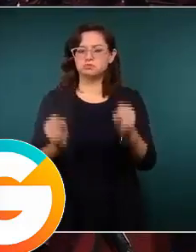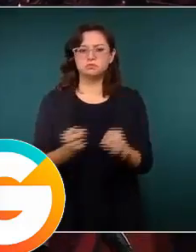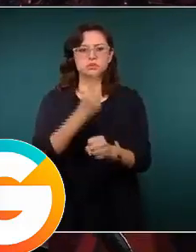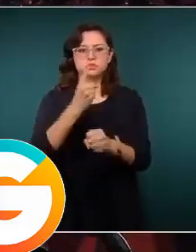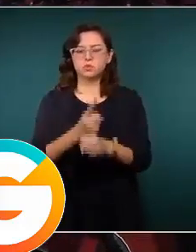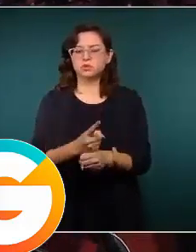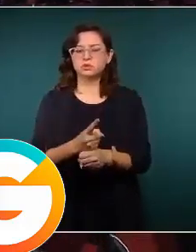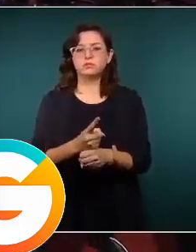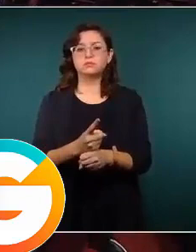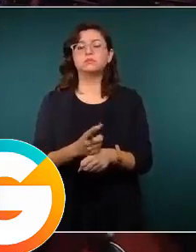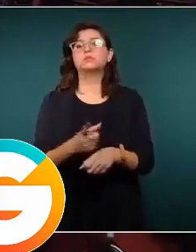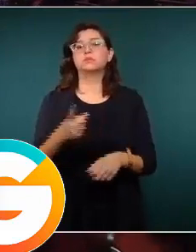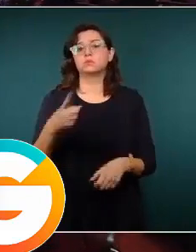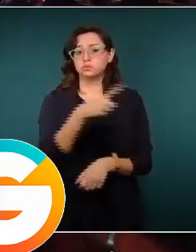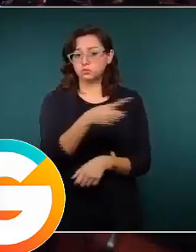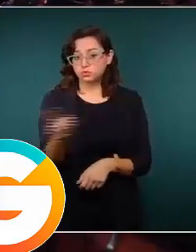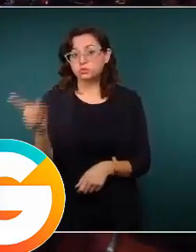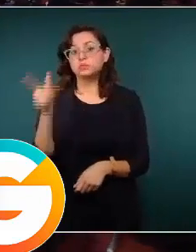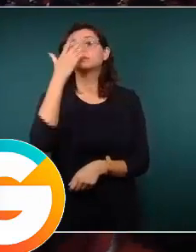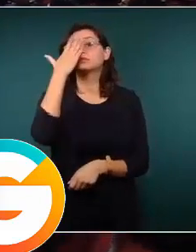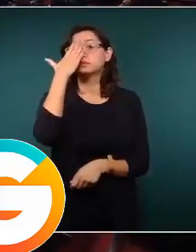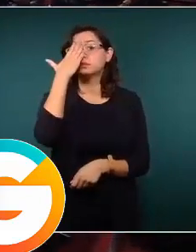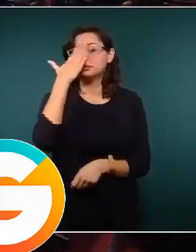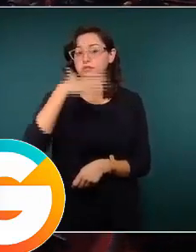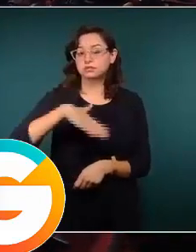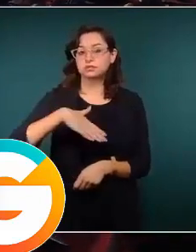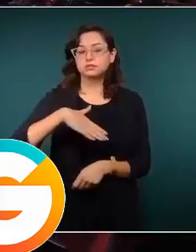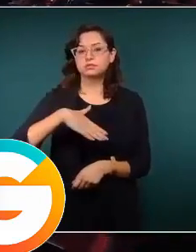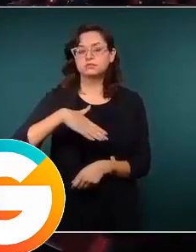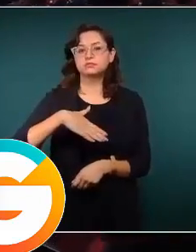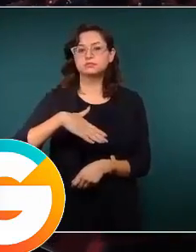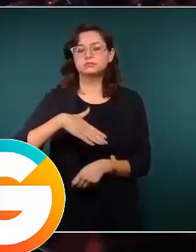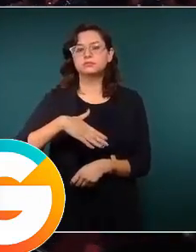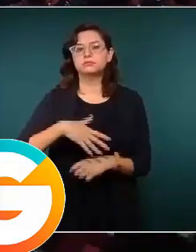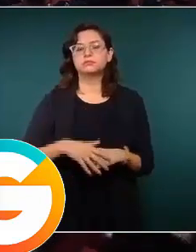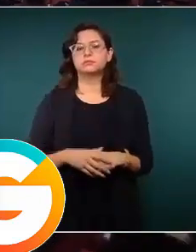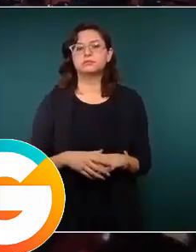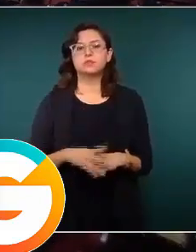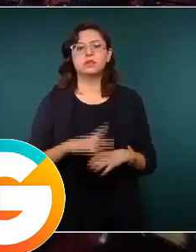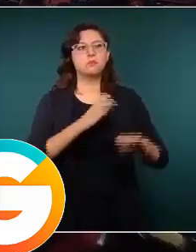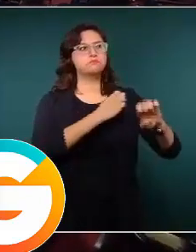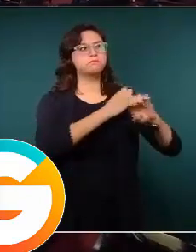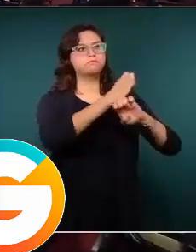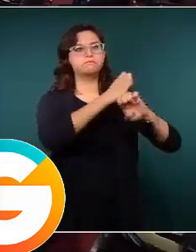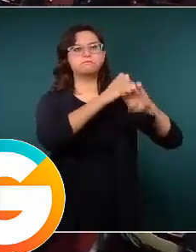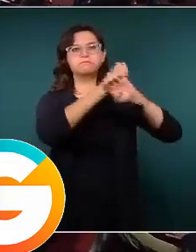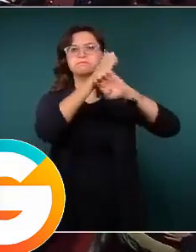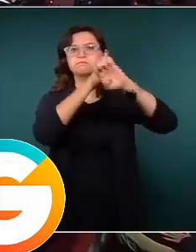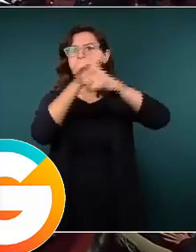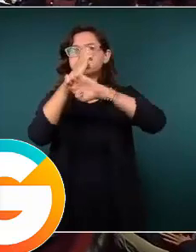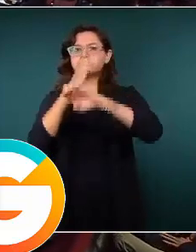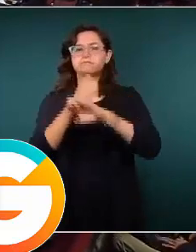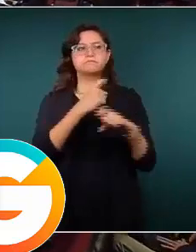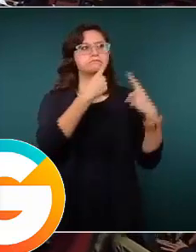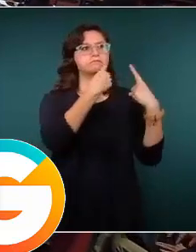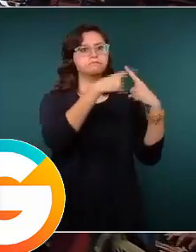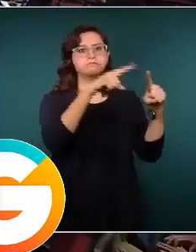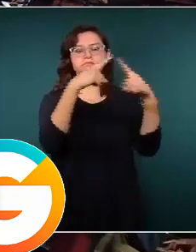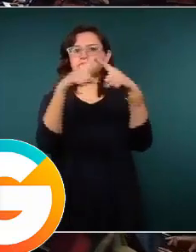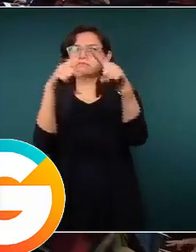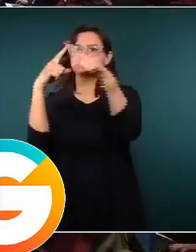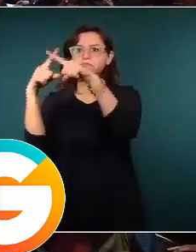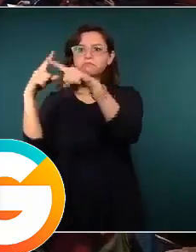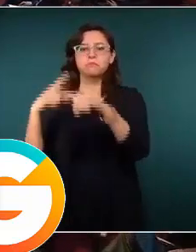se sabe, en cada estado hay una mesa